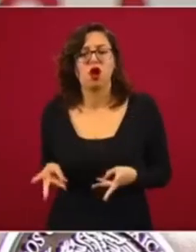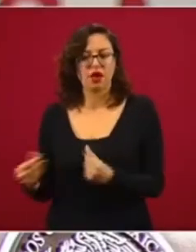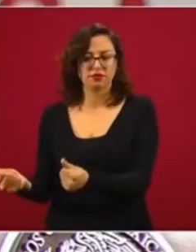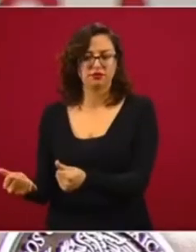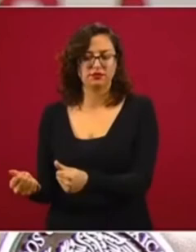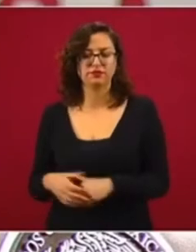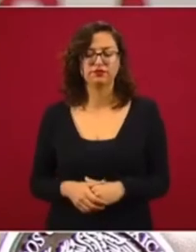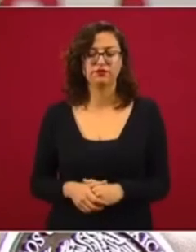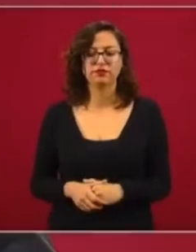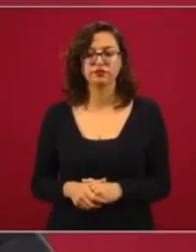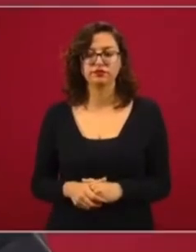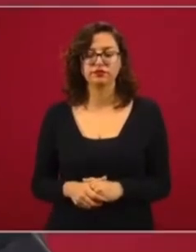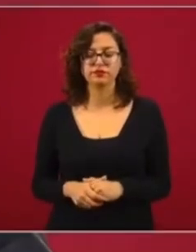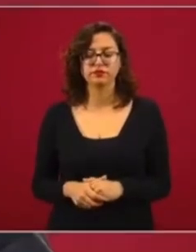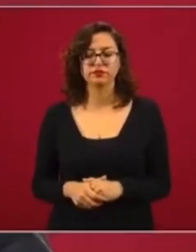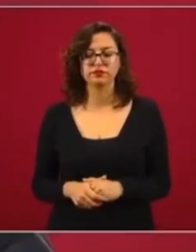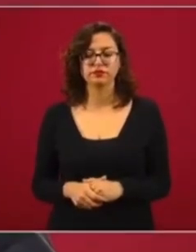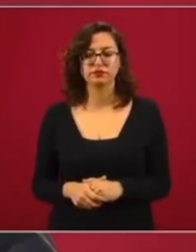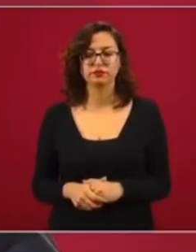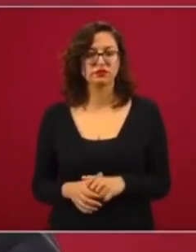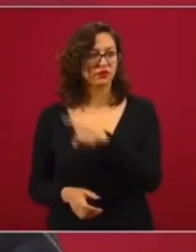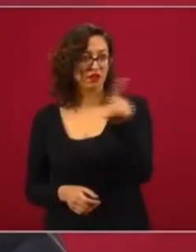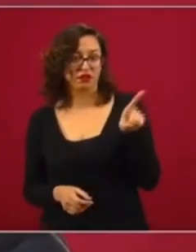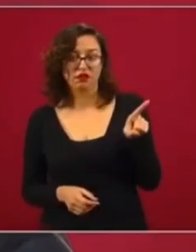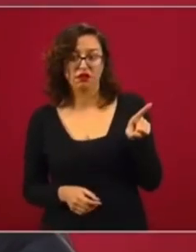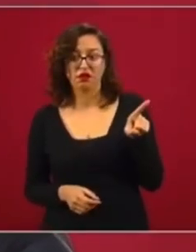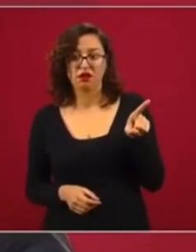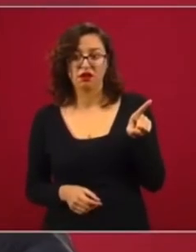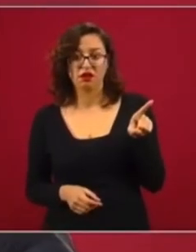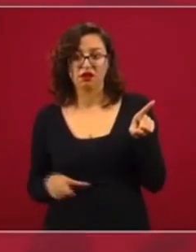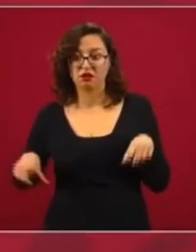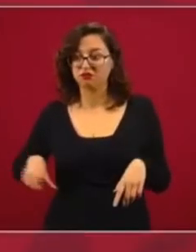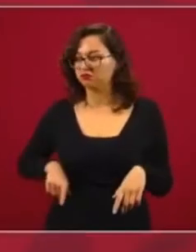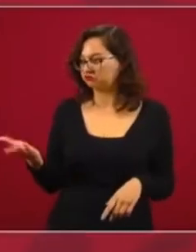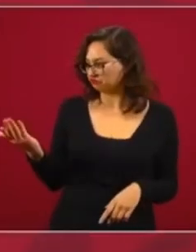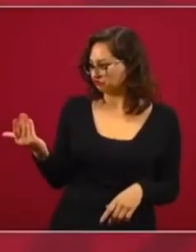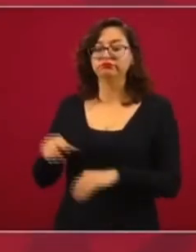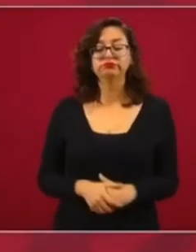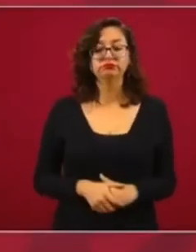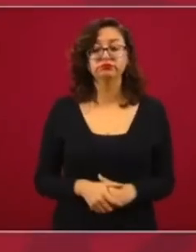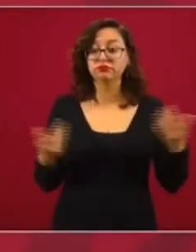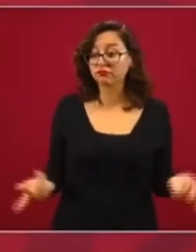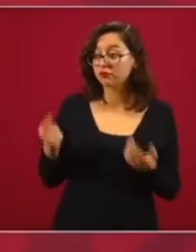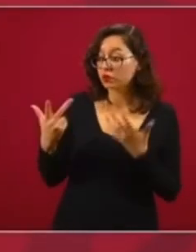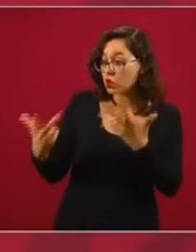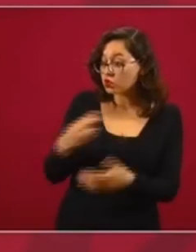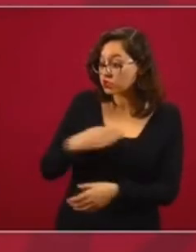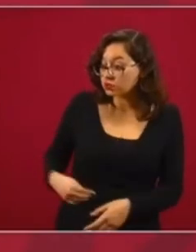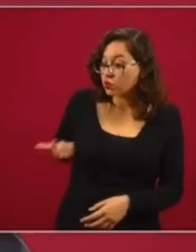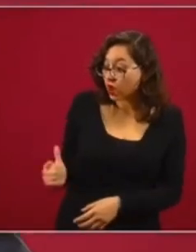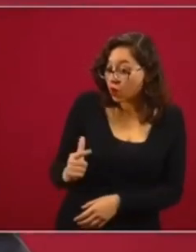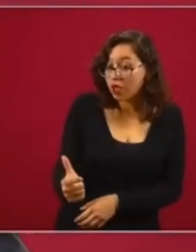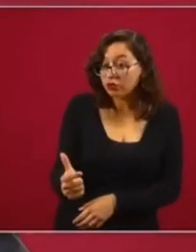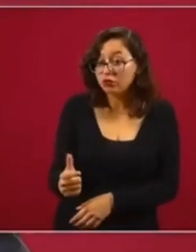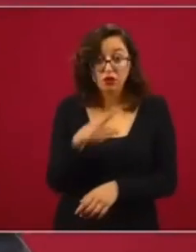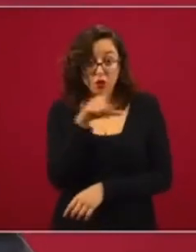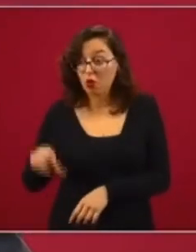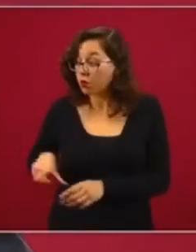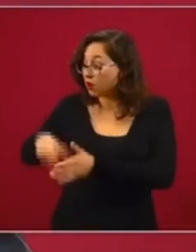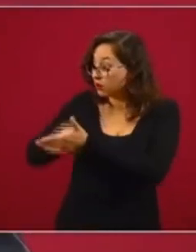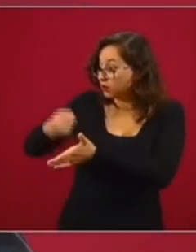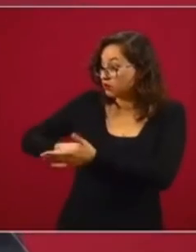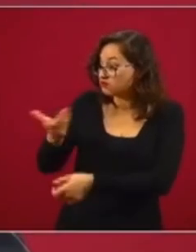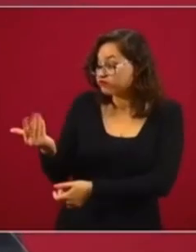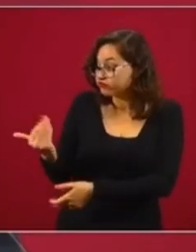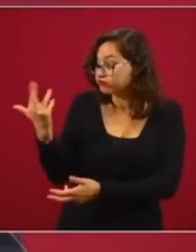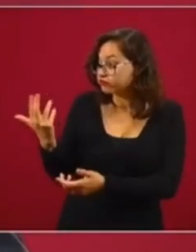y que no permitan que se les imponga nada. A estos padres de familia de Guanajuato decirles que